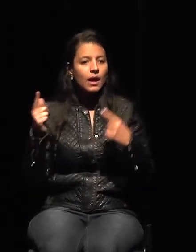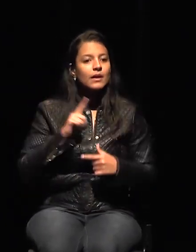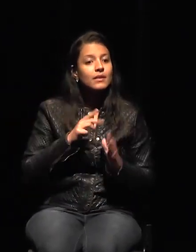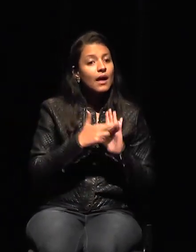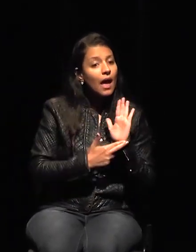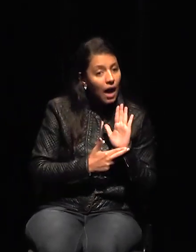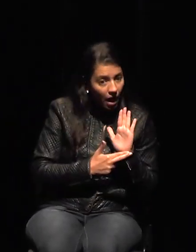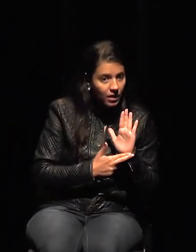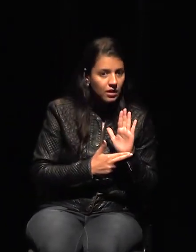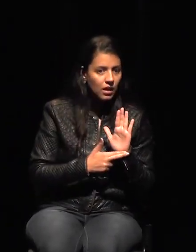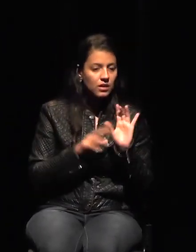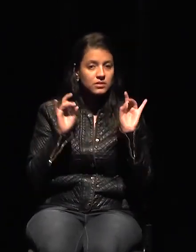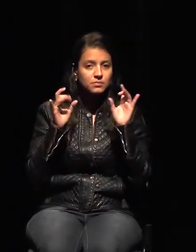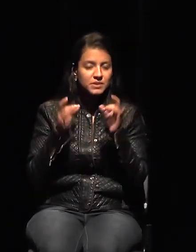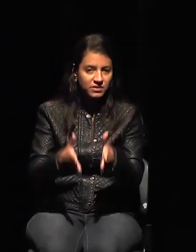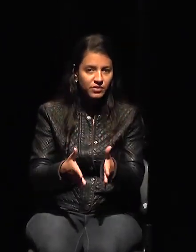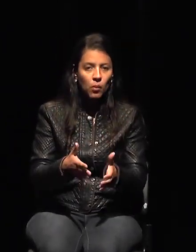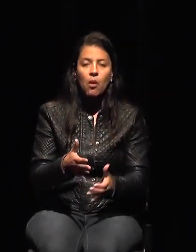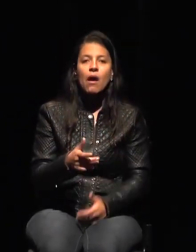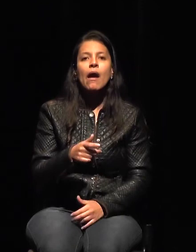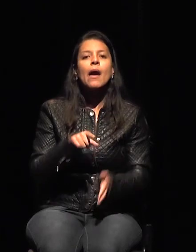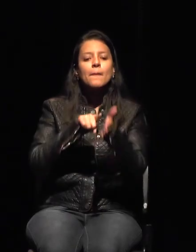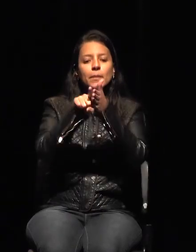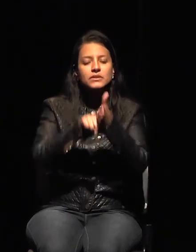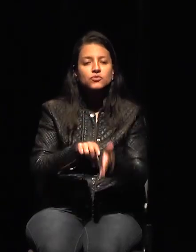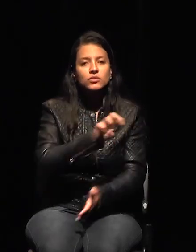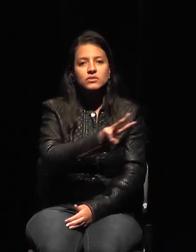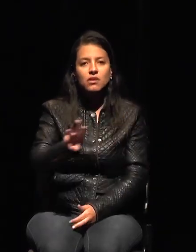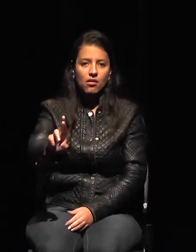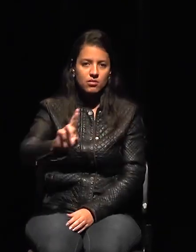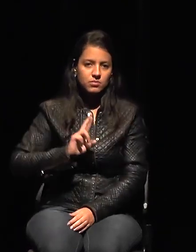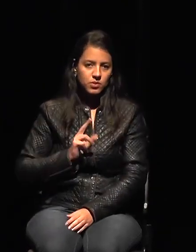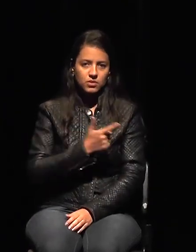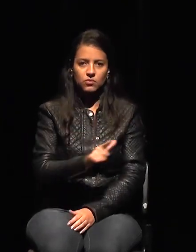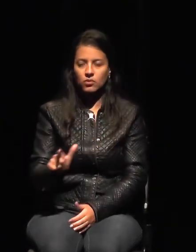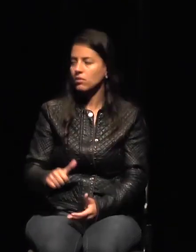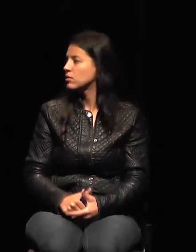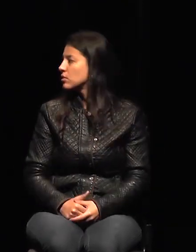No está en el sitio web. ¿Quién hizo la pregunta?